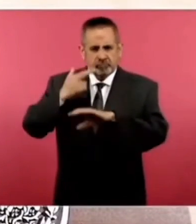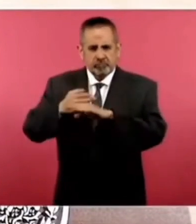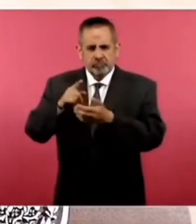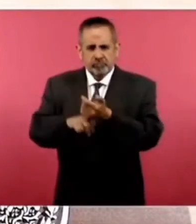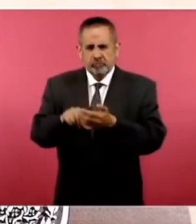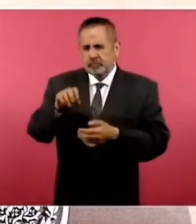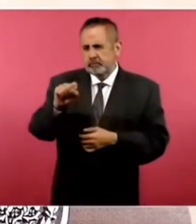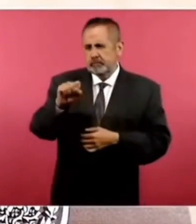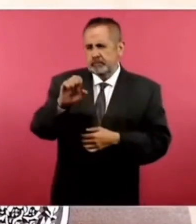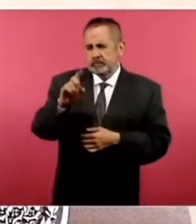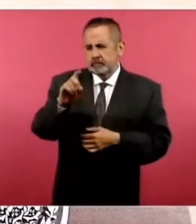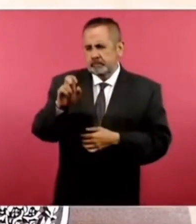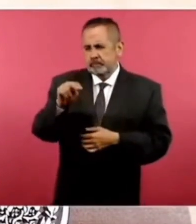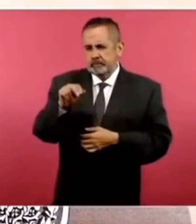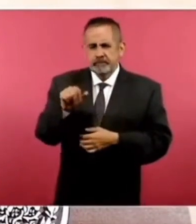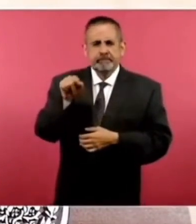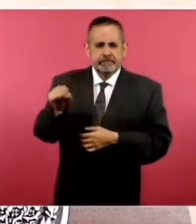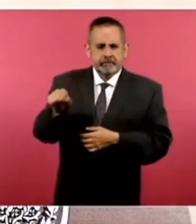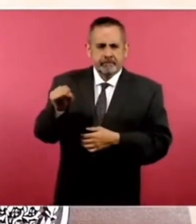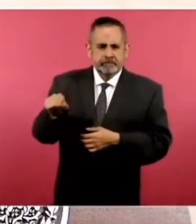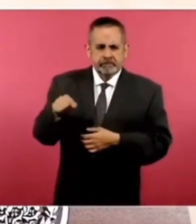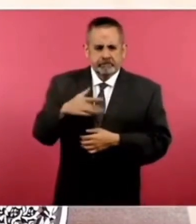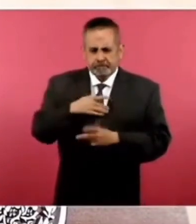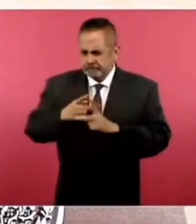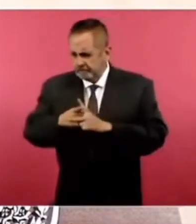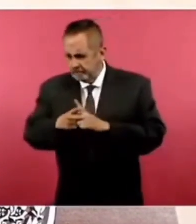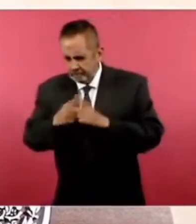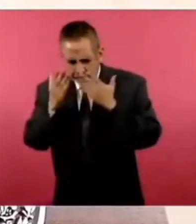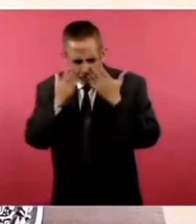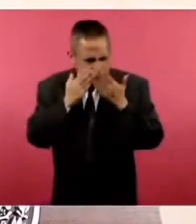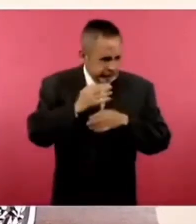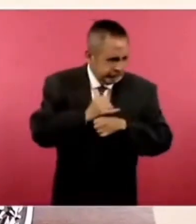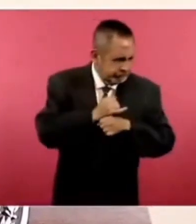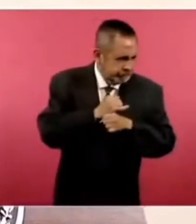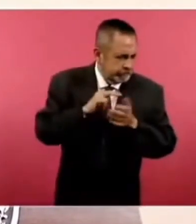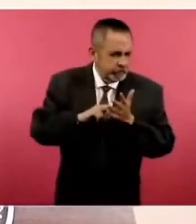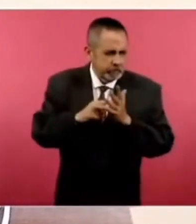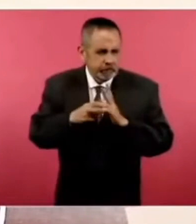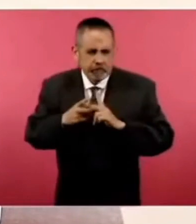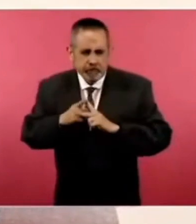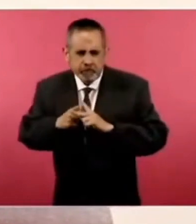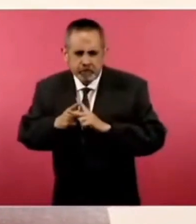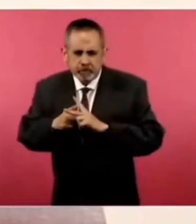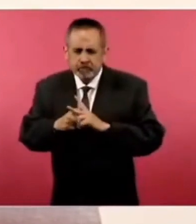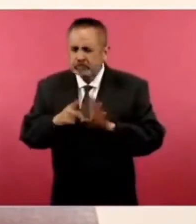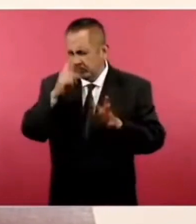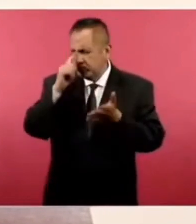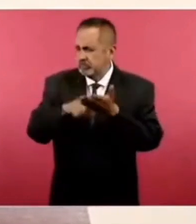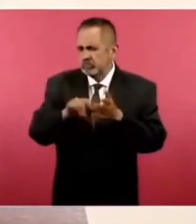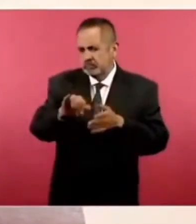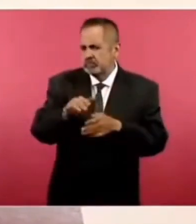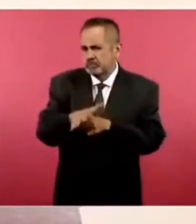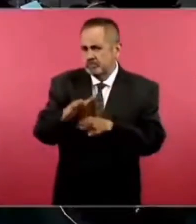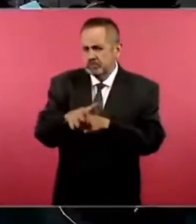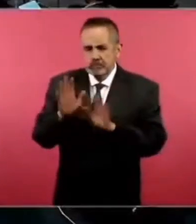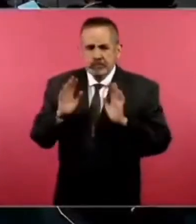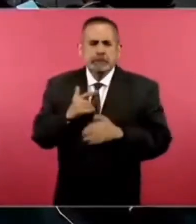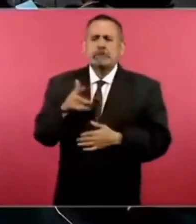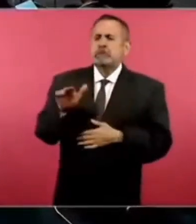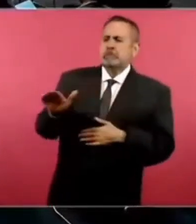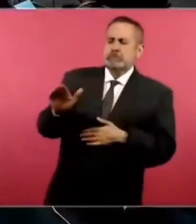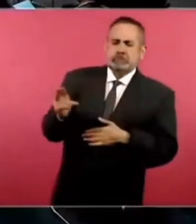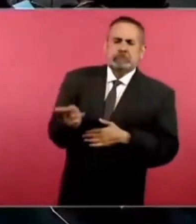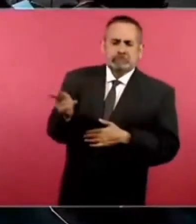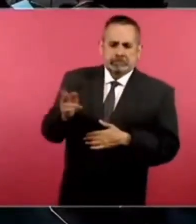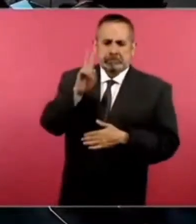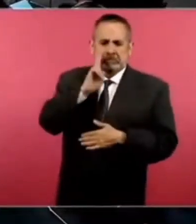defensa hicieron los estudios correspondientes. Entonces, vamos a ver,